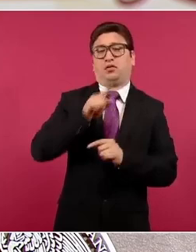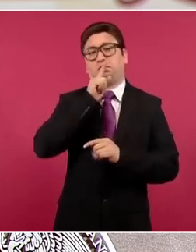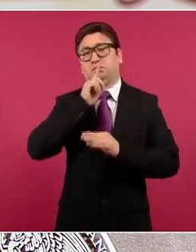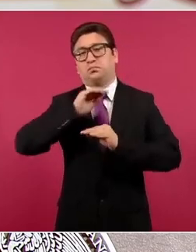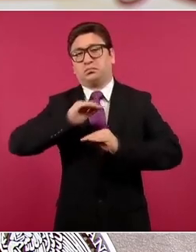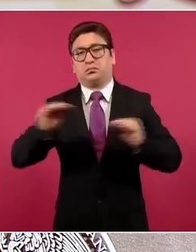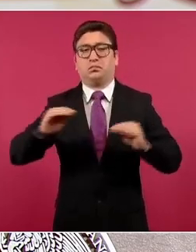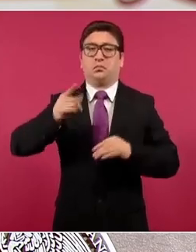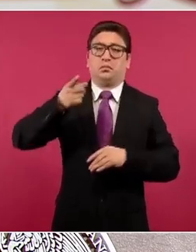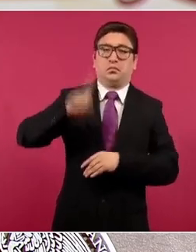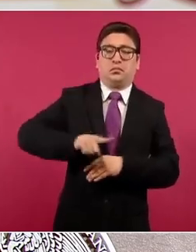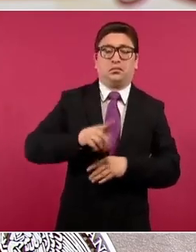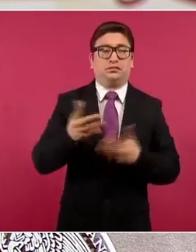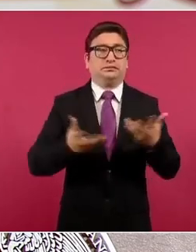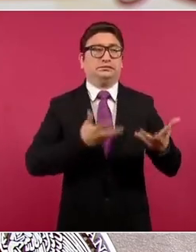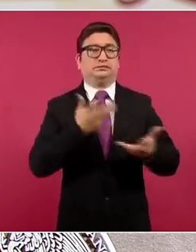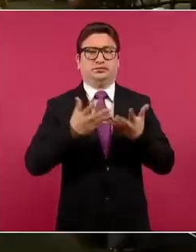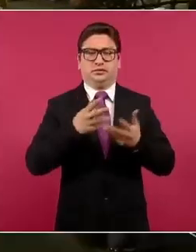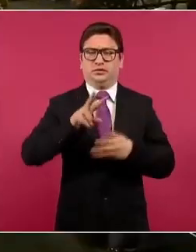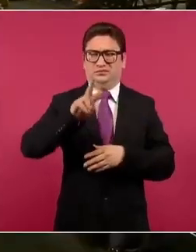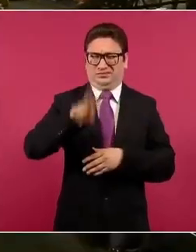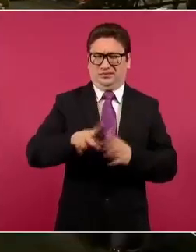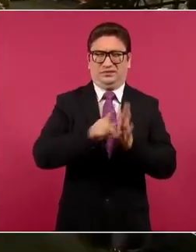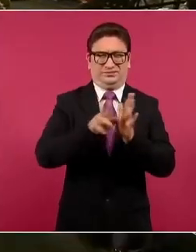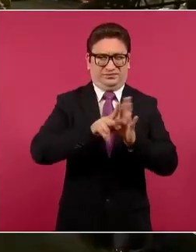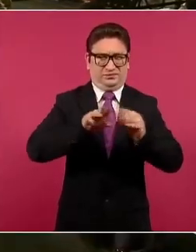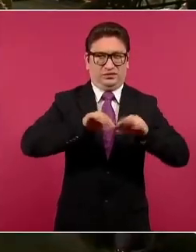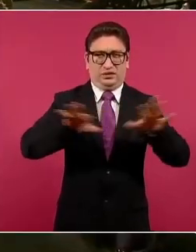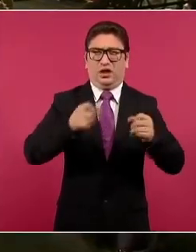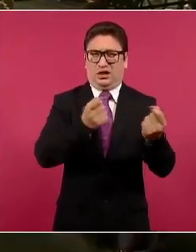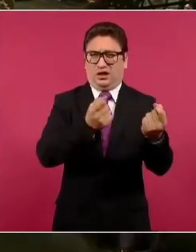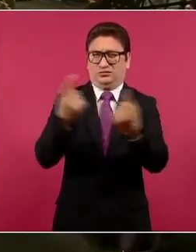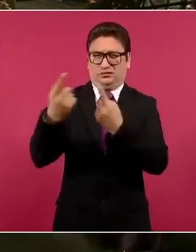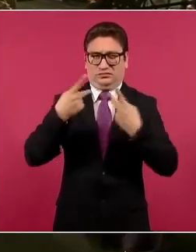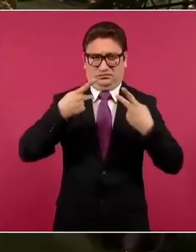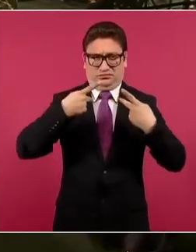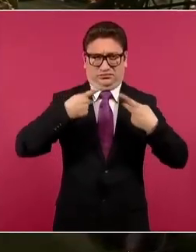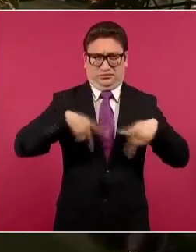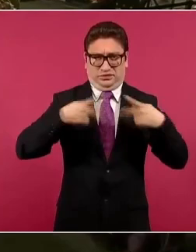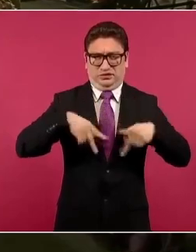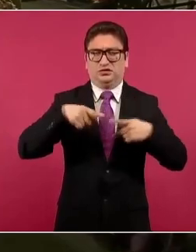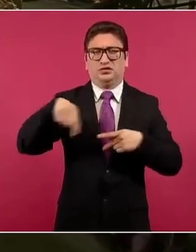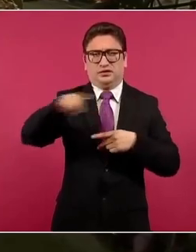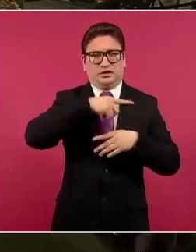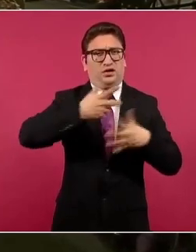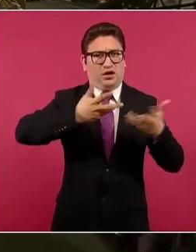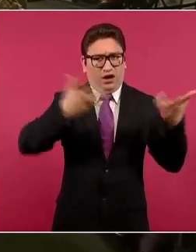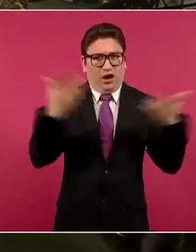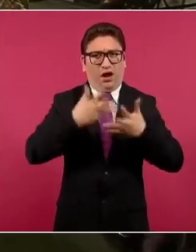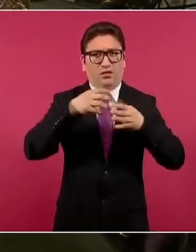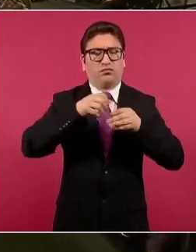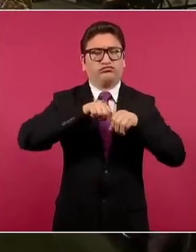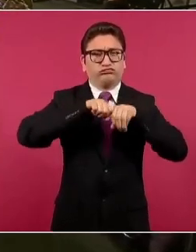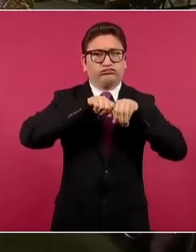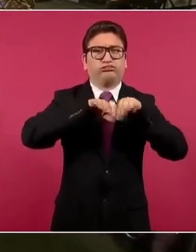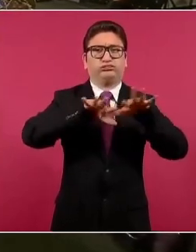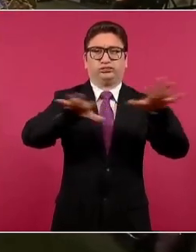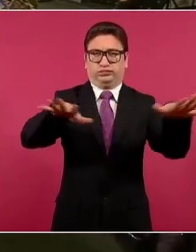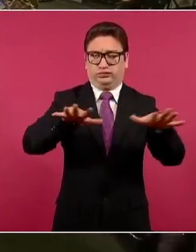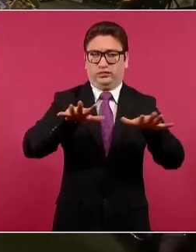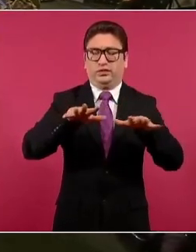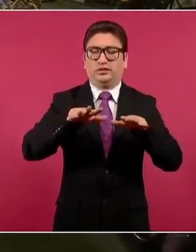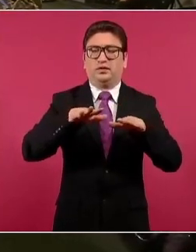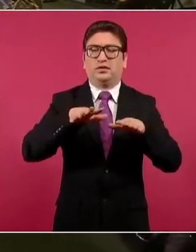cierto es que hay medios y personajes que se esfuerzan por destacar en estas campañas de fake news,